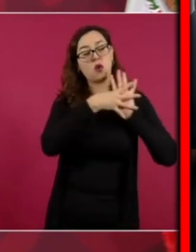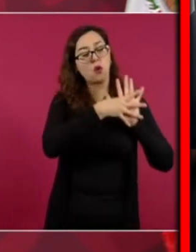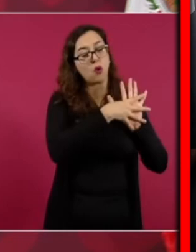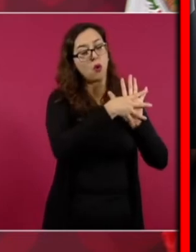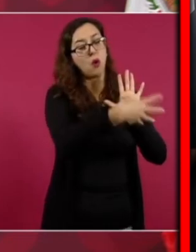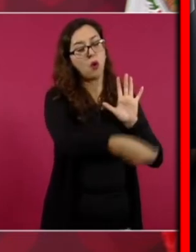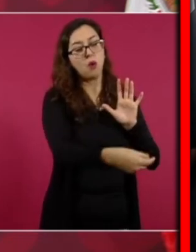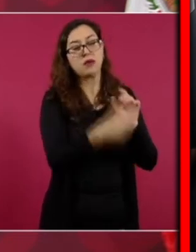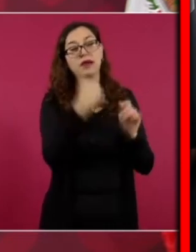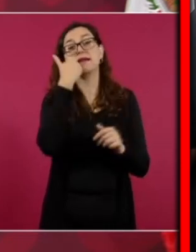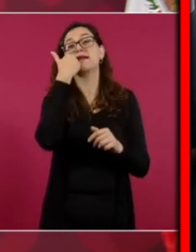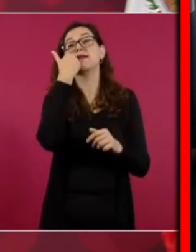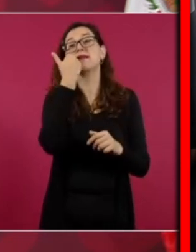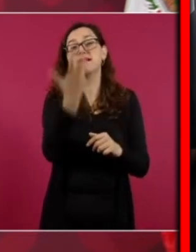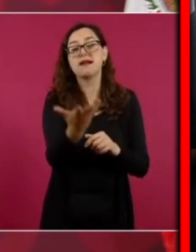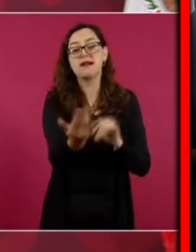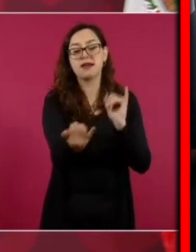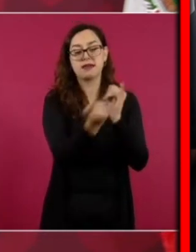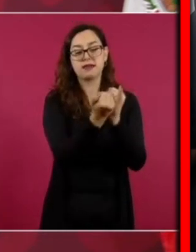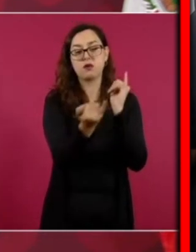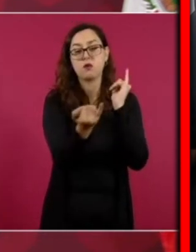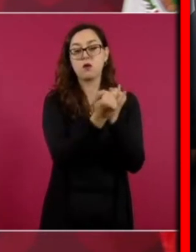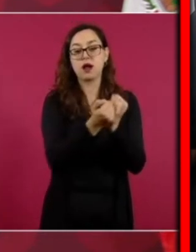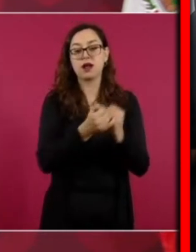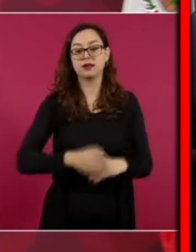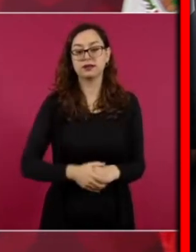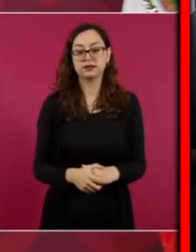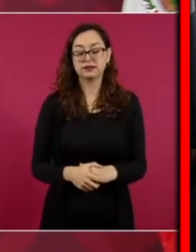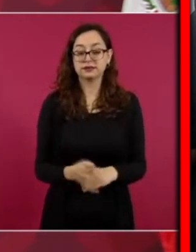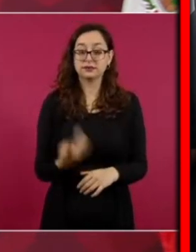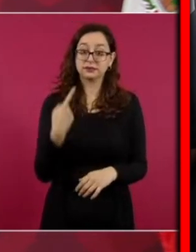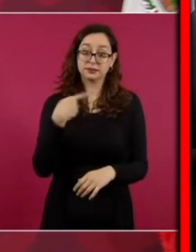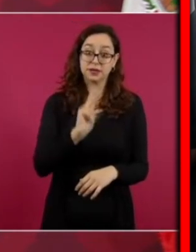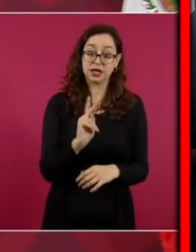nada más que engañaron a muchos